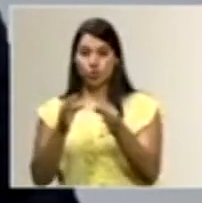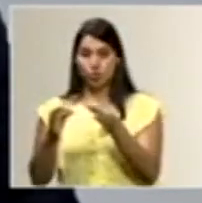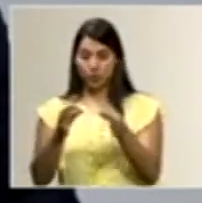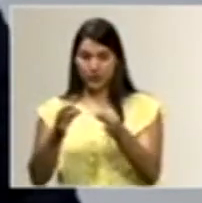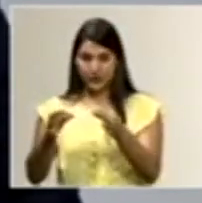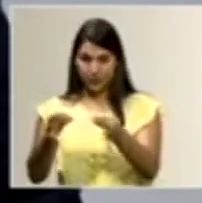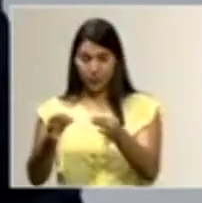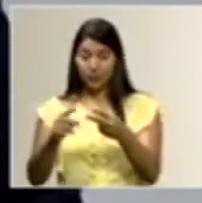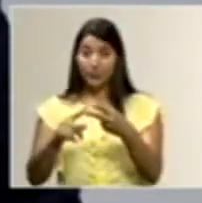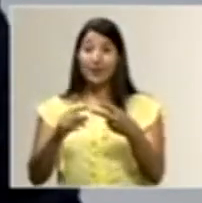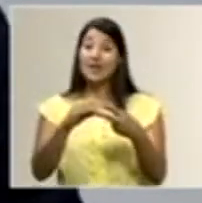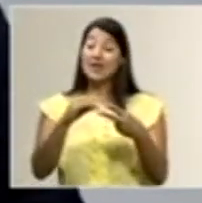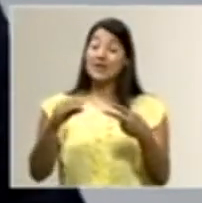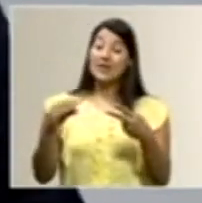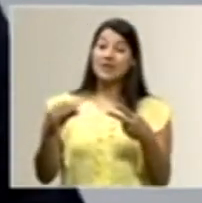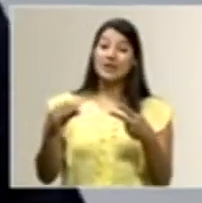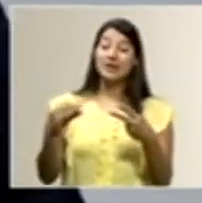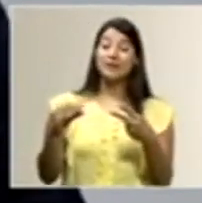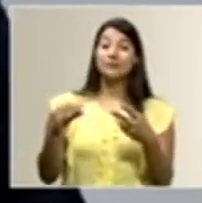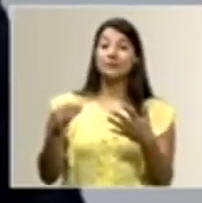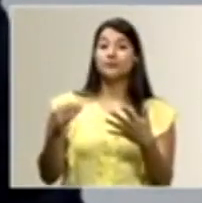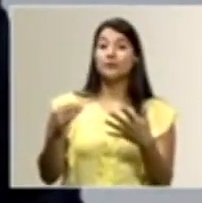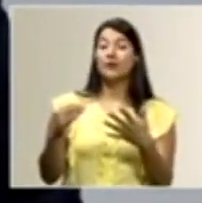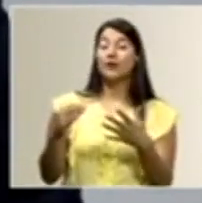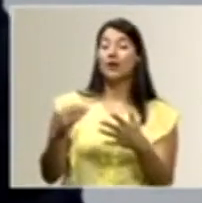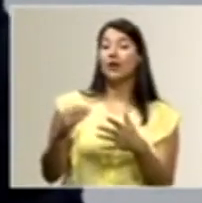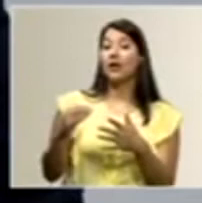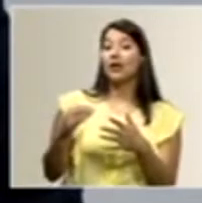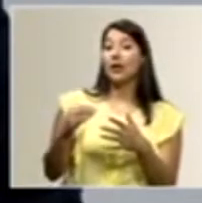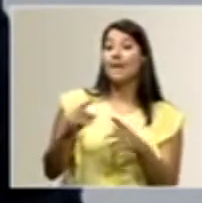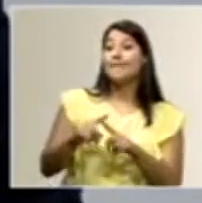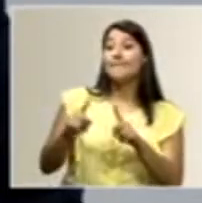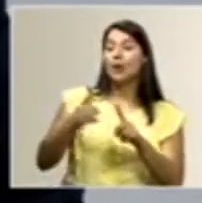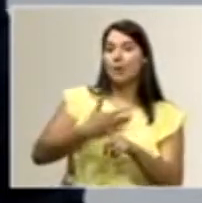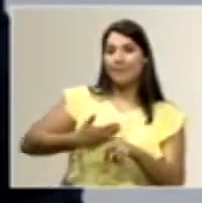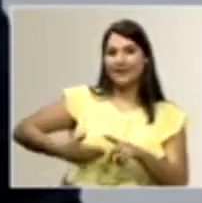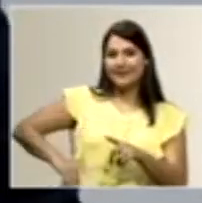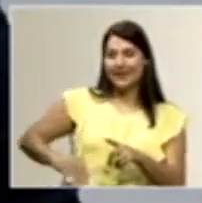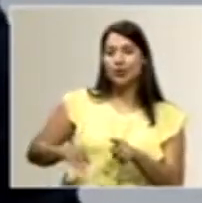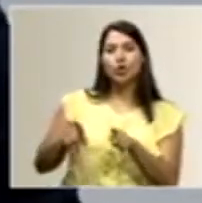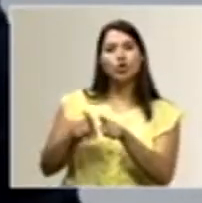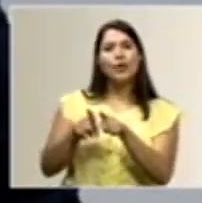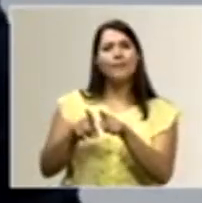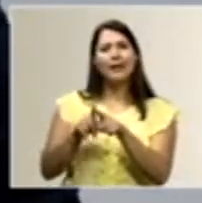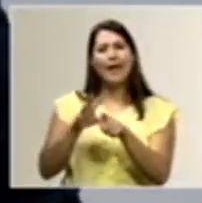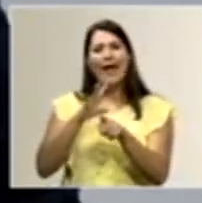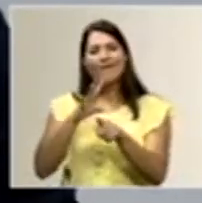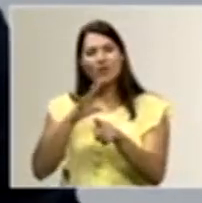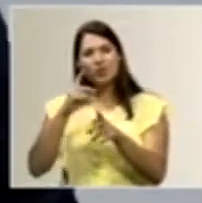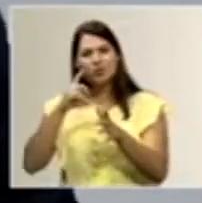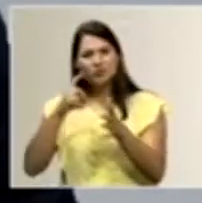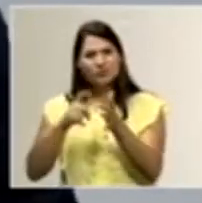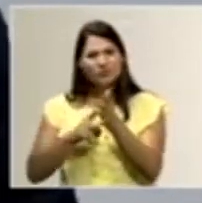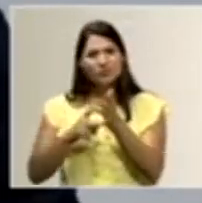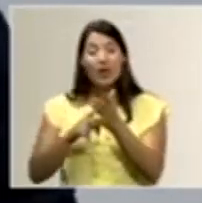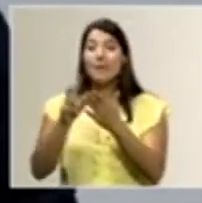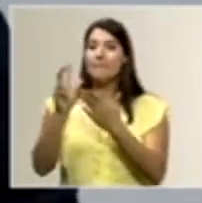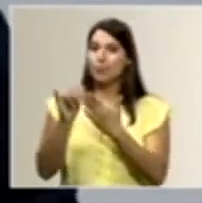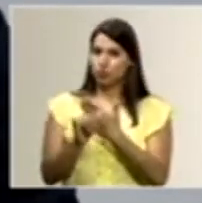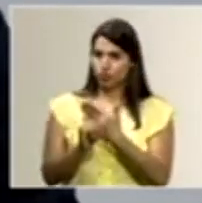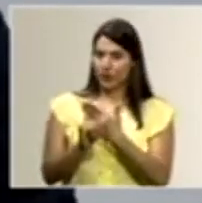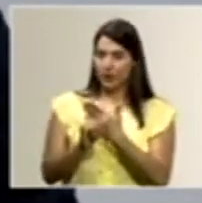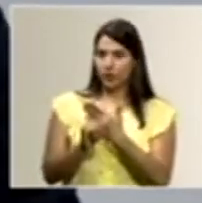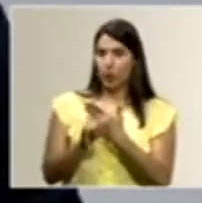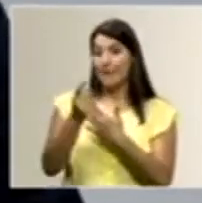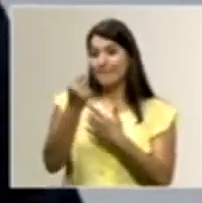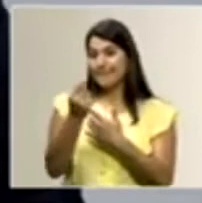turísticos, y hablando de todo esto, pero él sacó a relucir, y hizo un reconocimiento muy grato del proyecto, lo que vale el